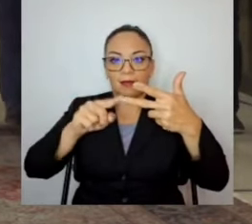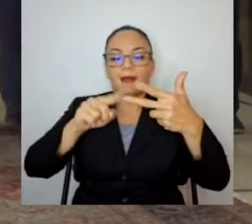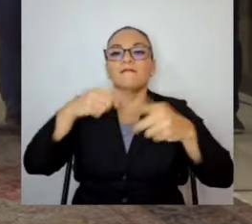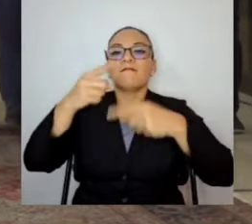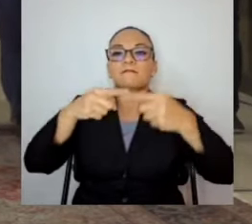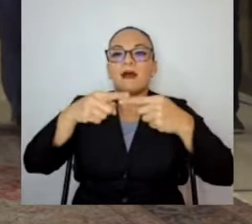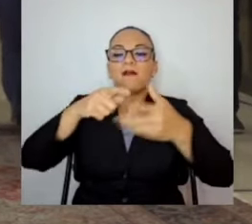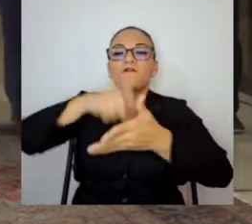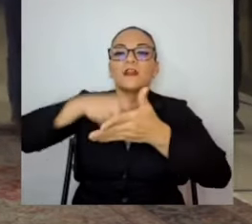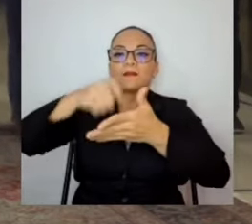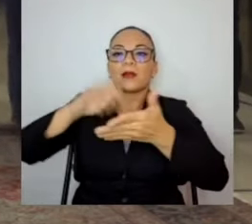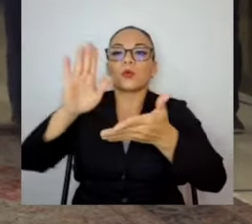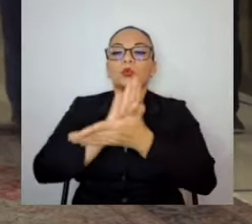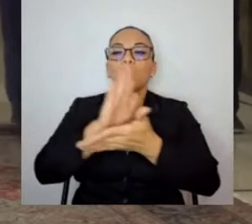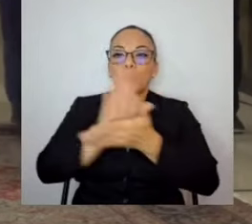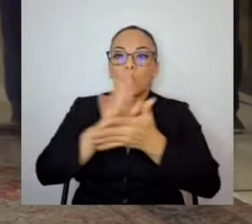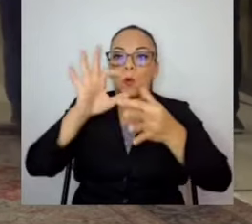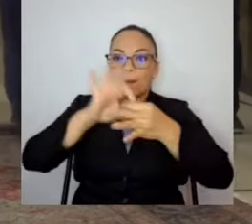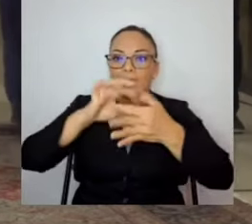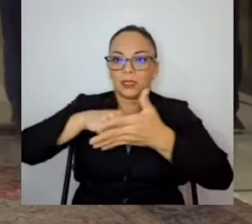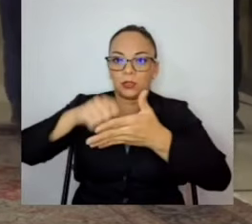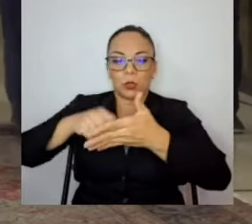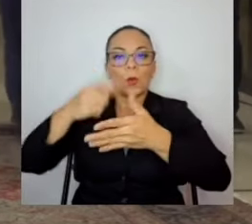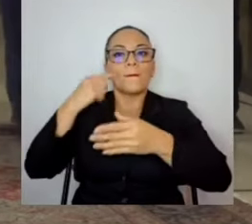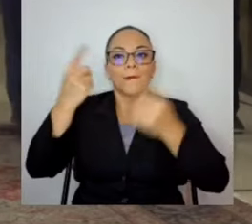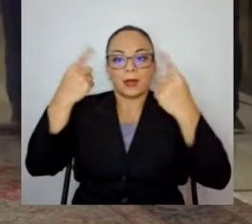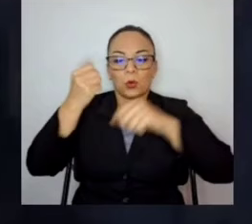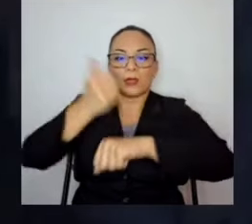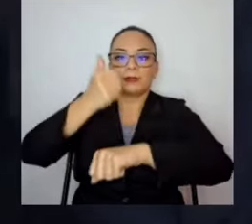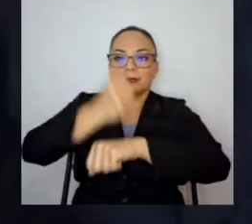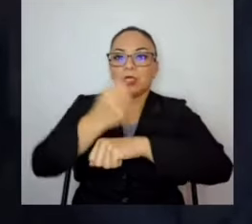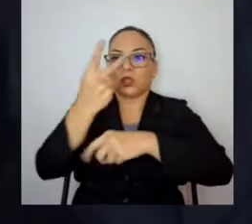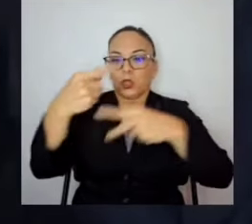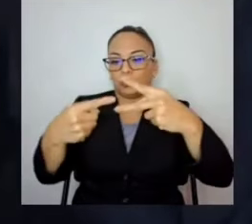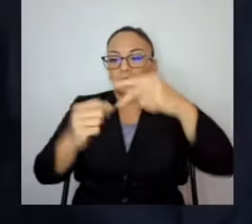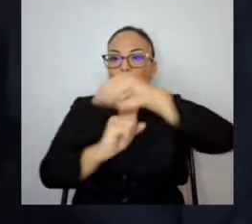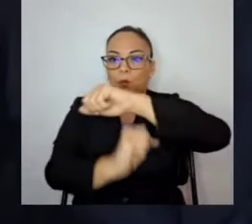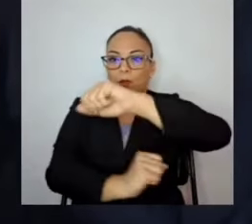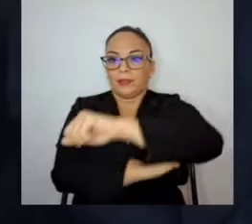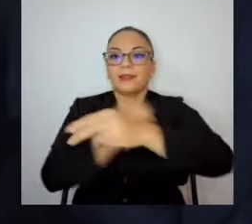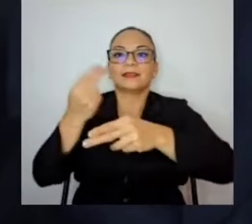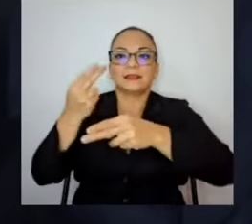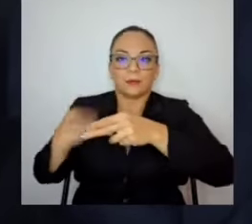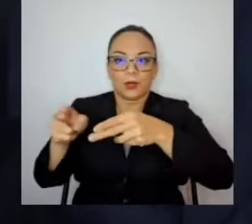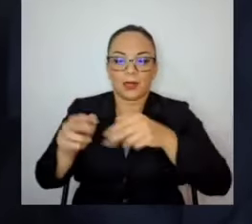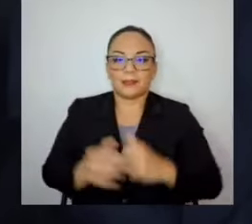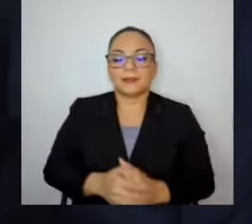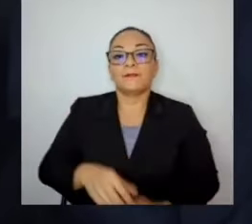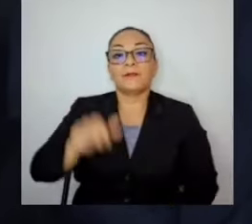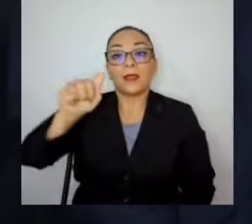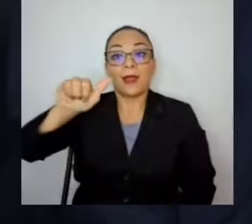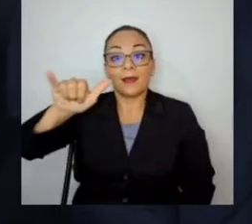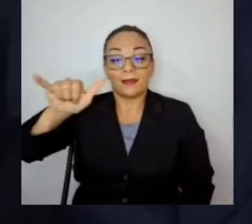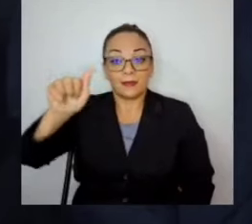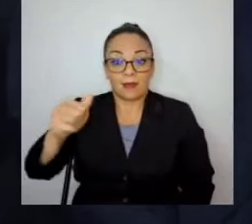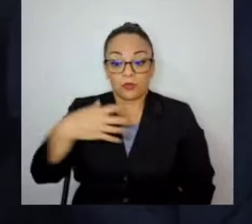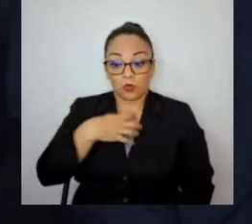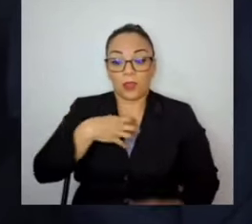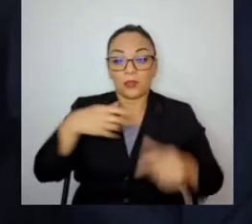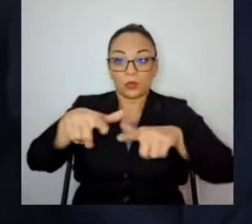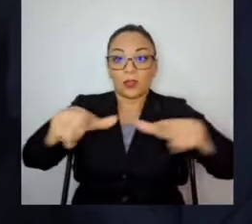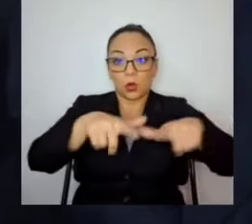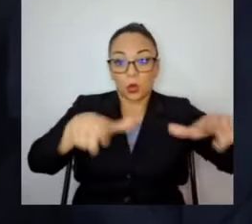un convenio para poder colocar esos dos puentes Baileys. AIA, como dueño de los terrenos, va a